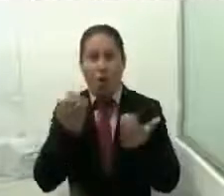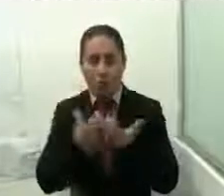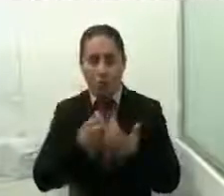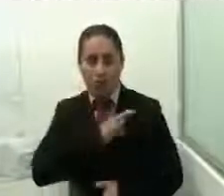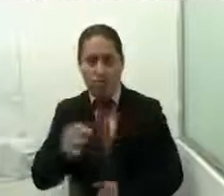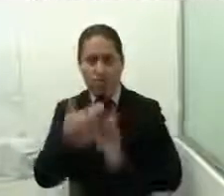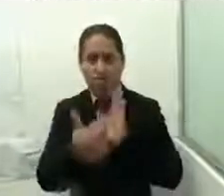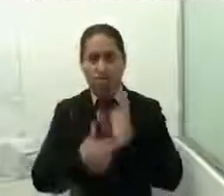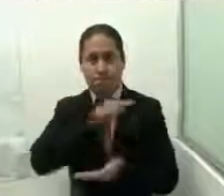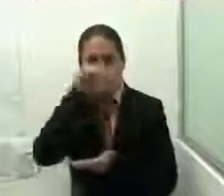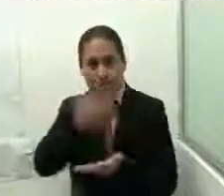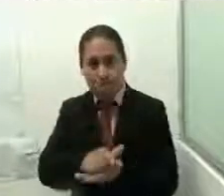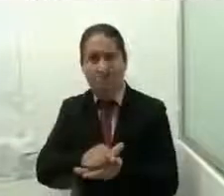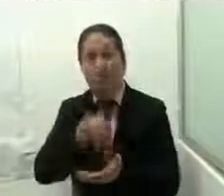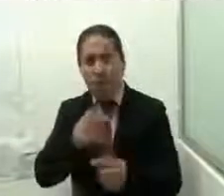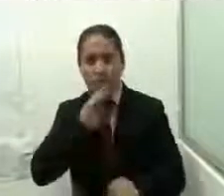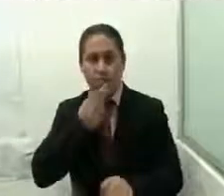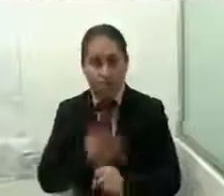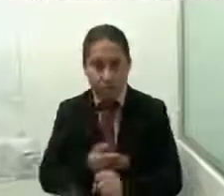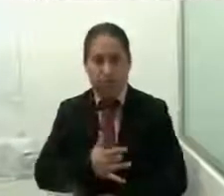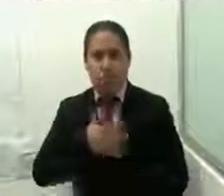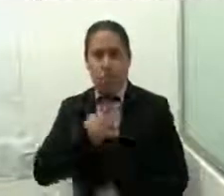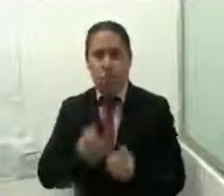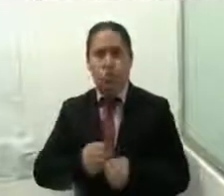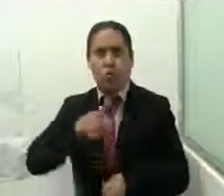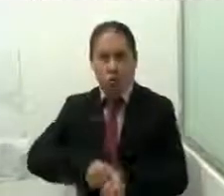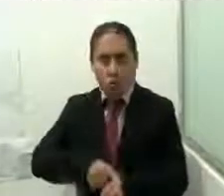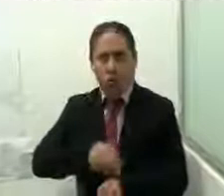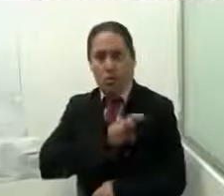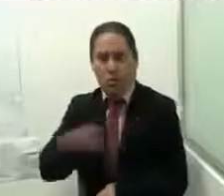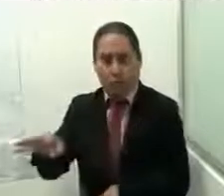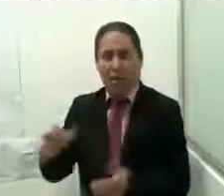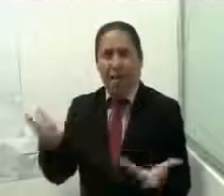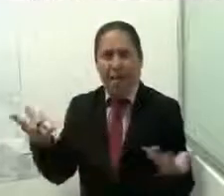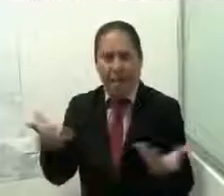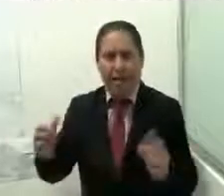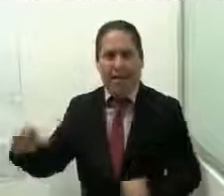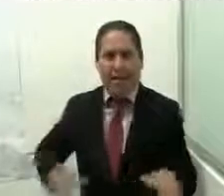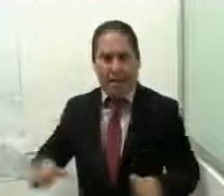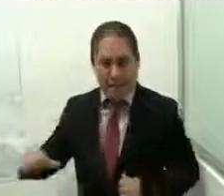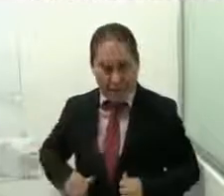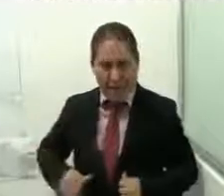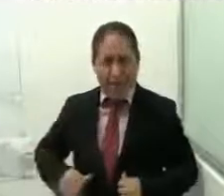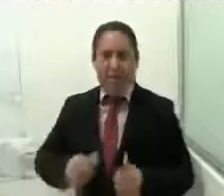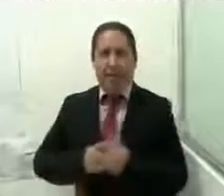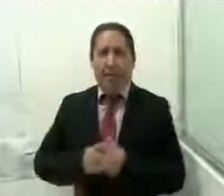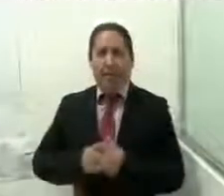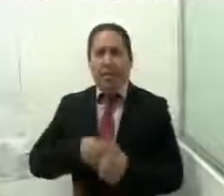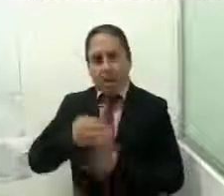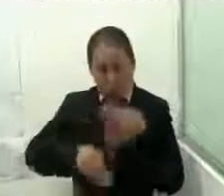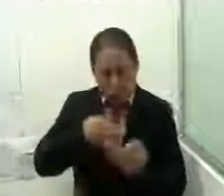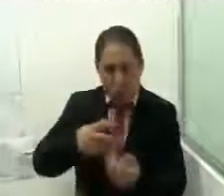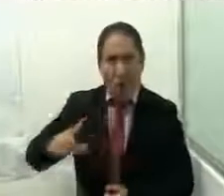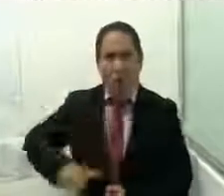que con responsabilidad y sensibilidad social se encaminaron estrategias y acciones para fomentar el ejercicio gubernamental y